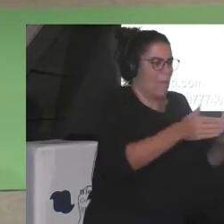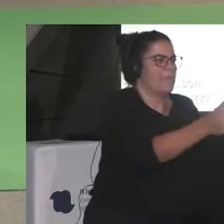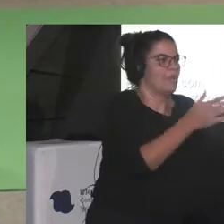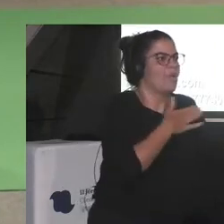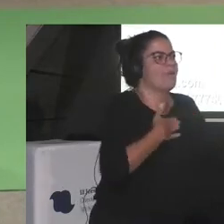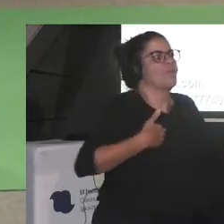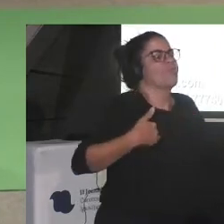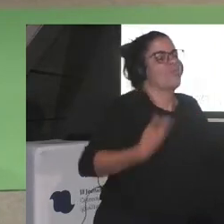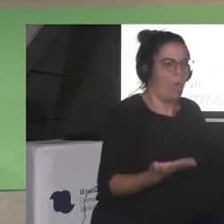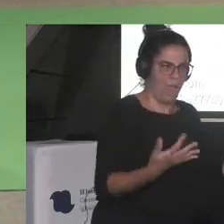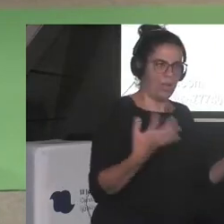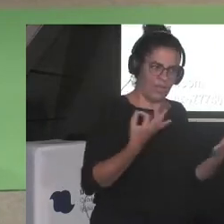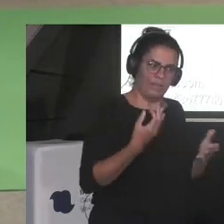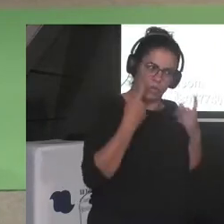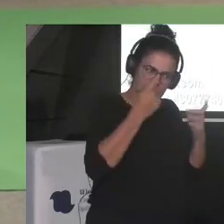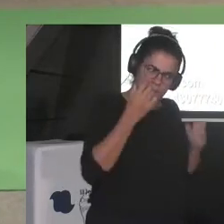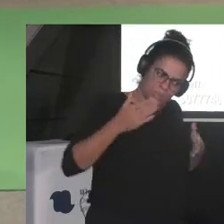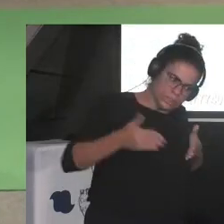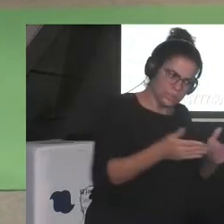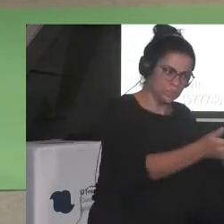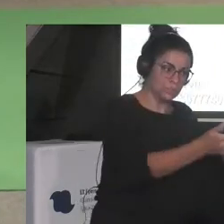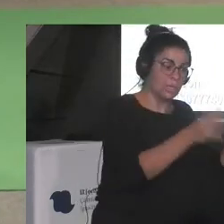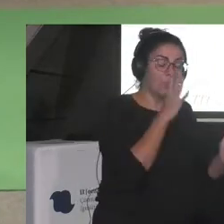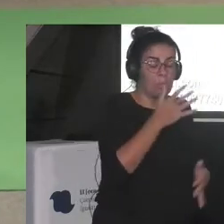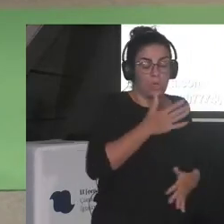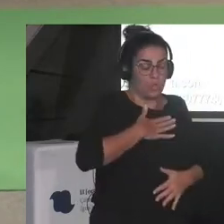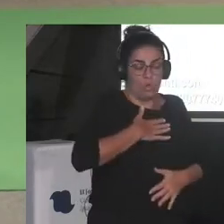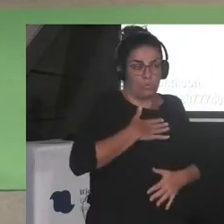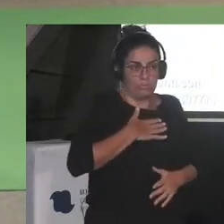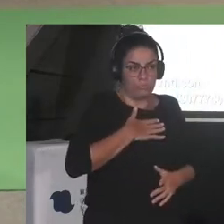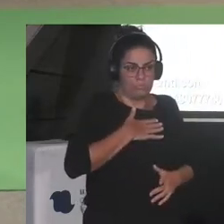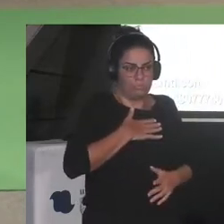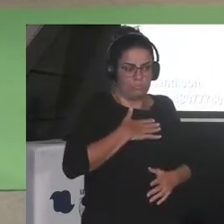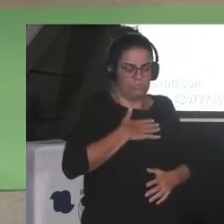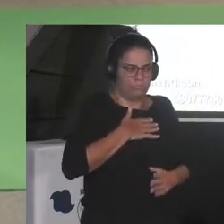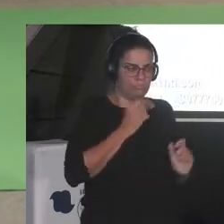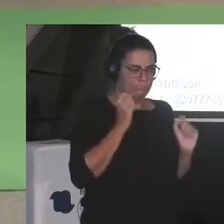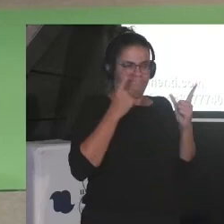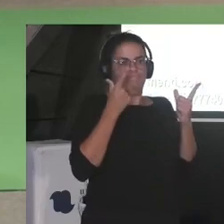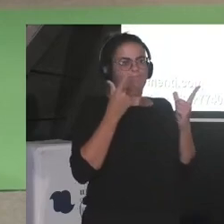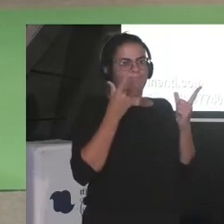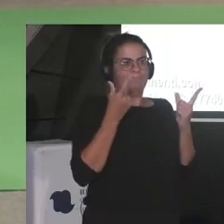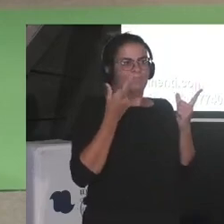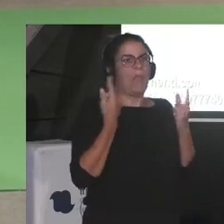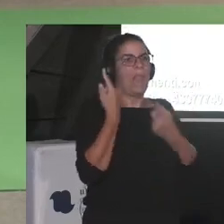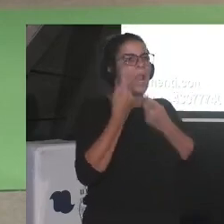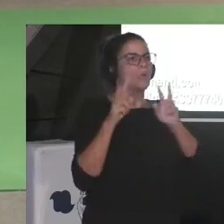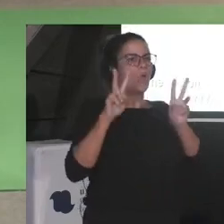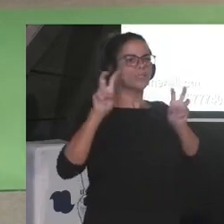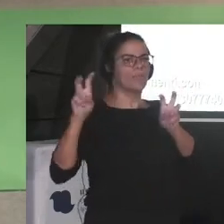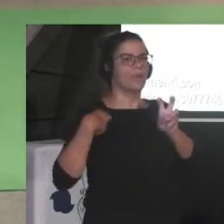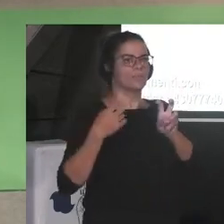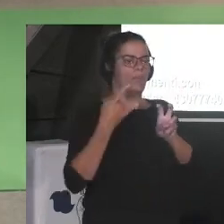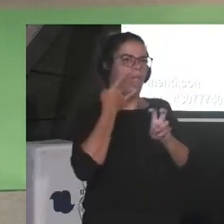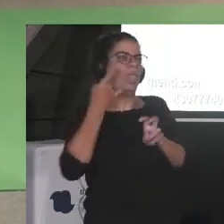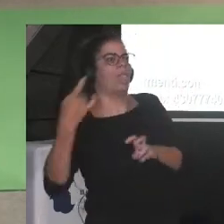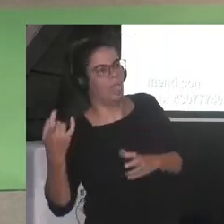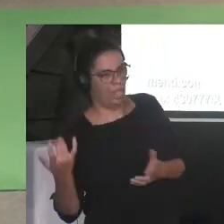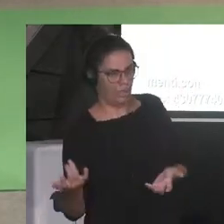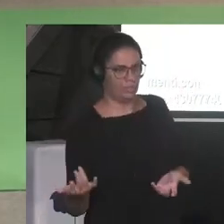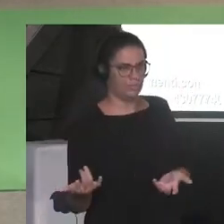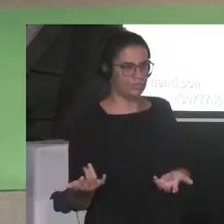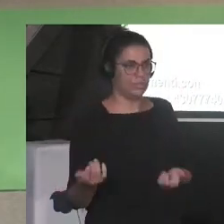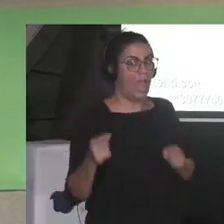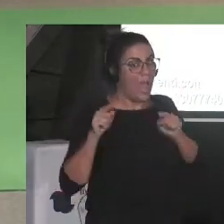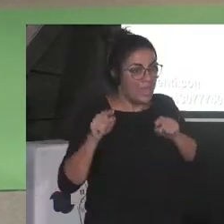sentí muy pronto o sea que me tiraban de mí unos temas ¿no? que es ahí es algo para